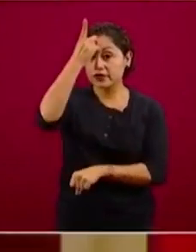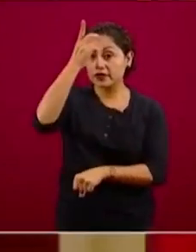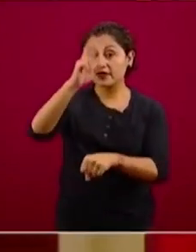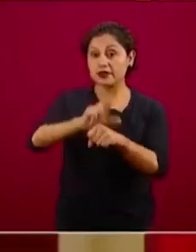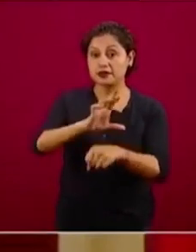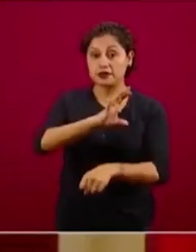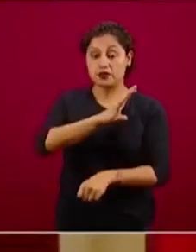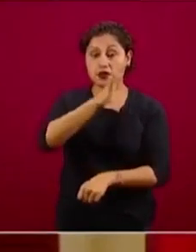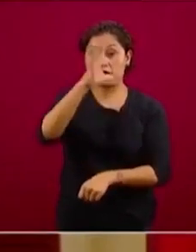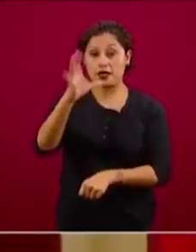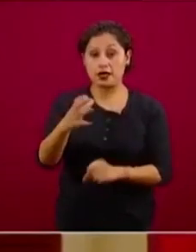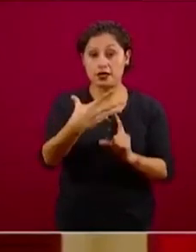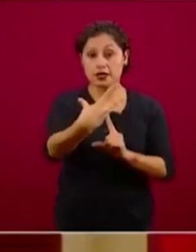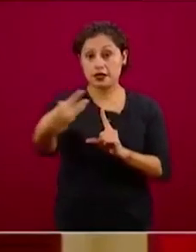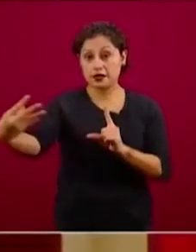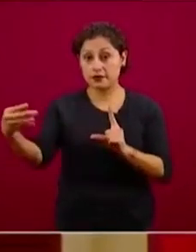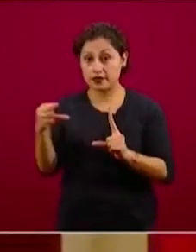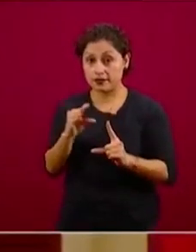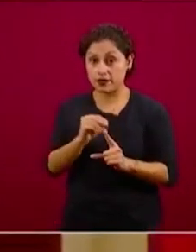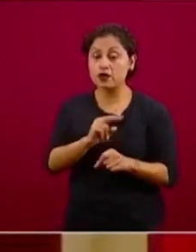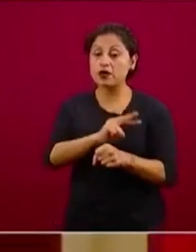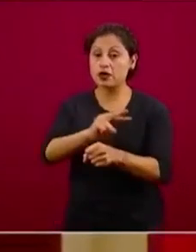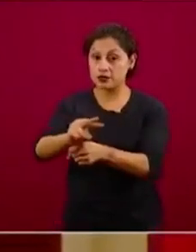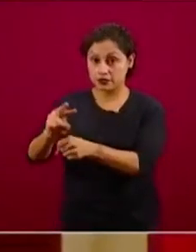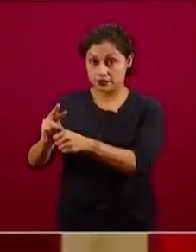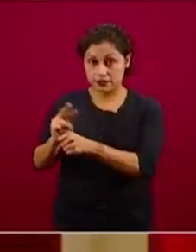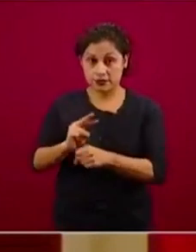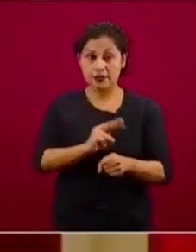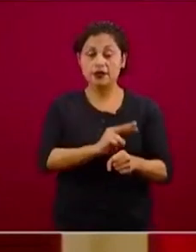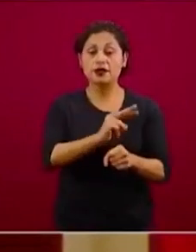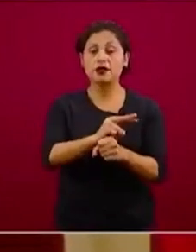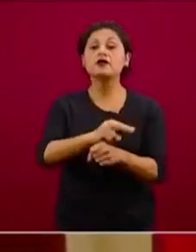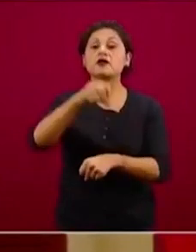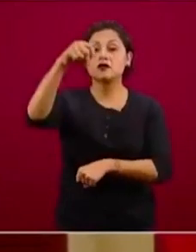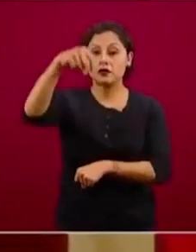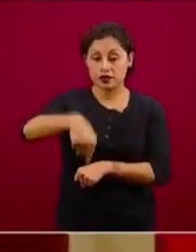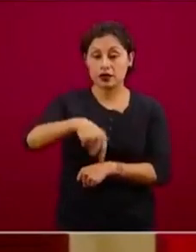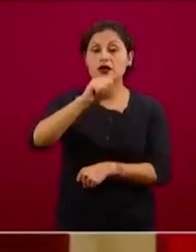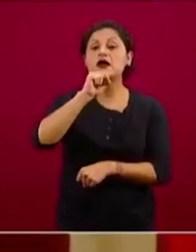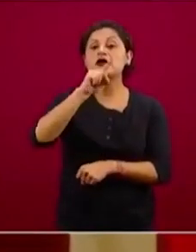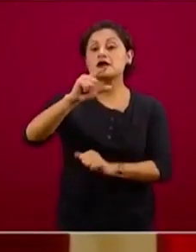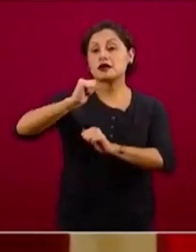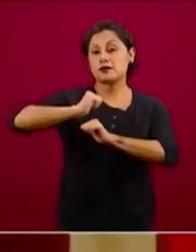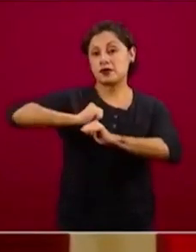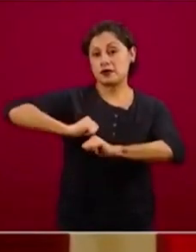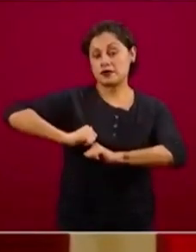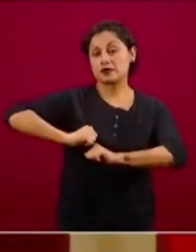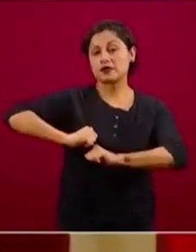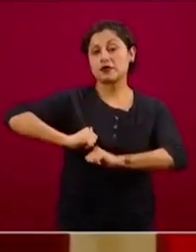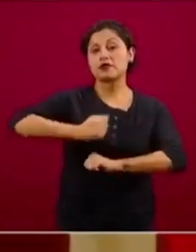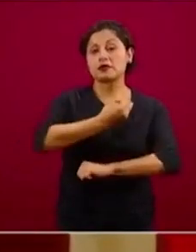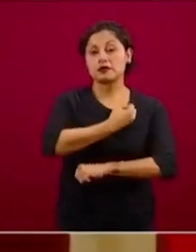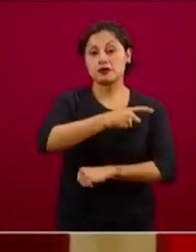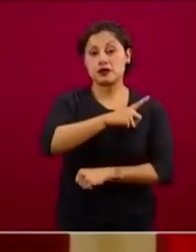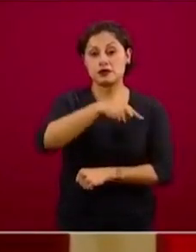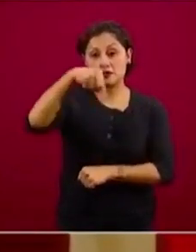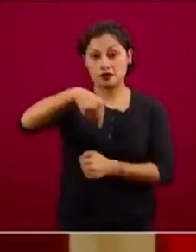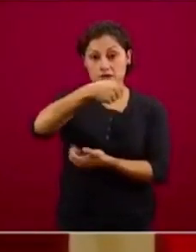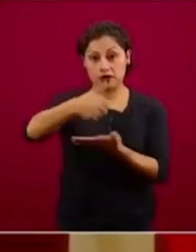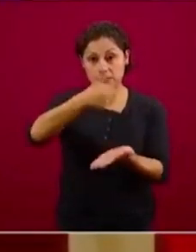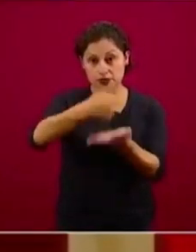y nos estamos auxiliando desde luego también con las autoridades sanitarias de la Ciudad de México, por estar nosotros